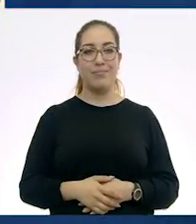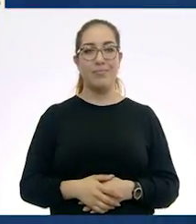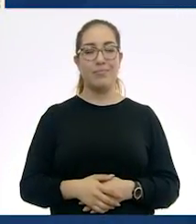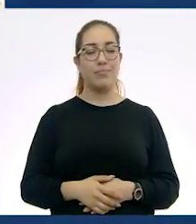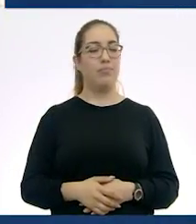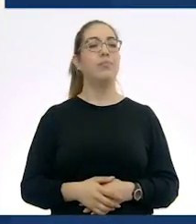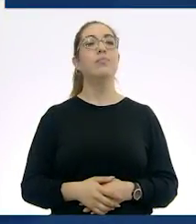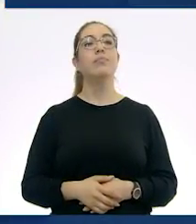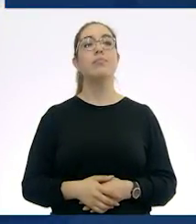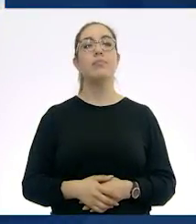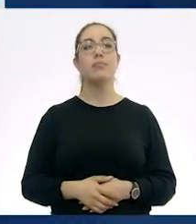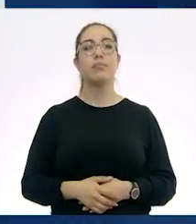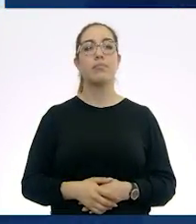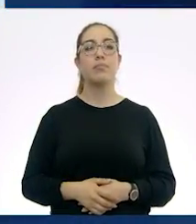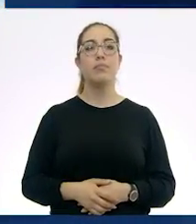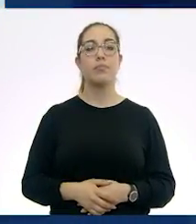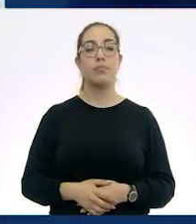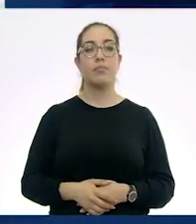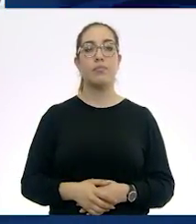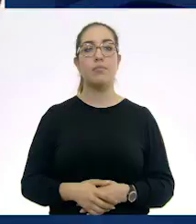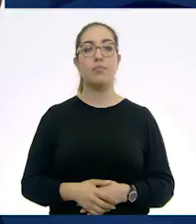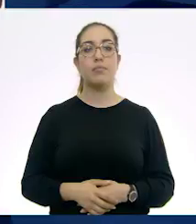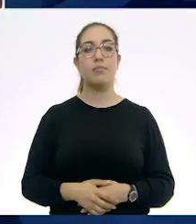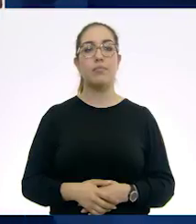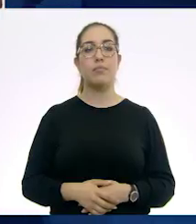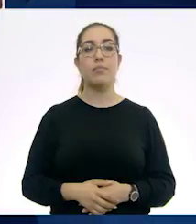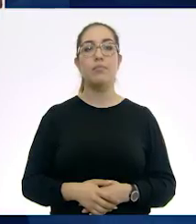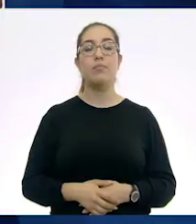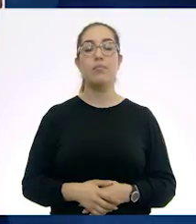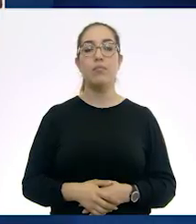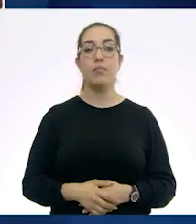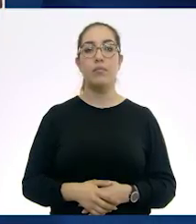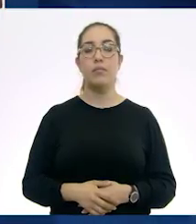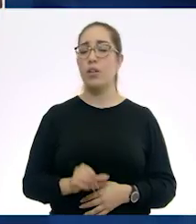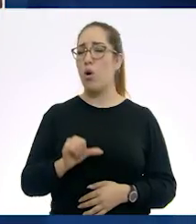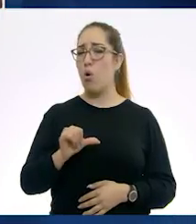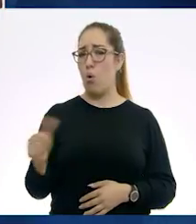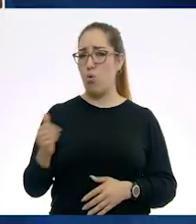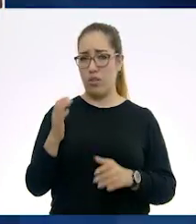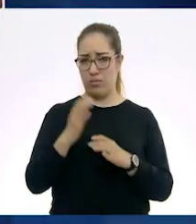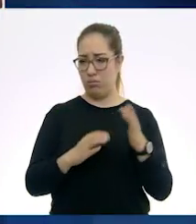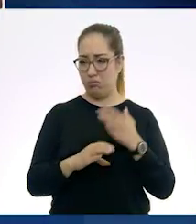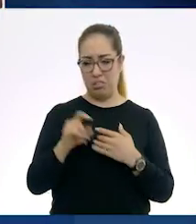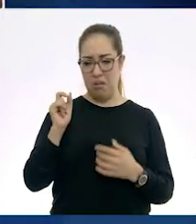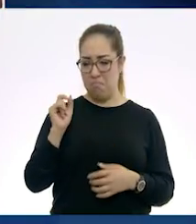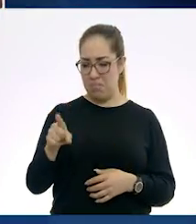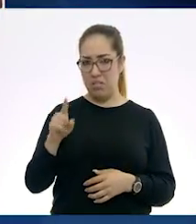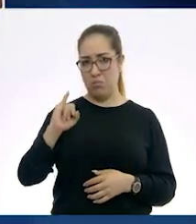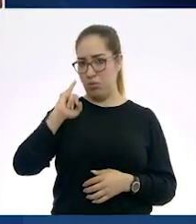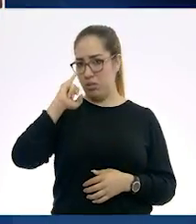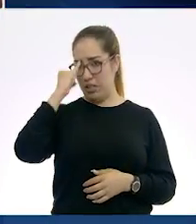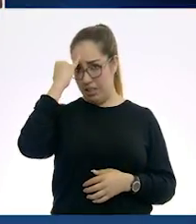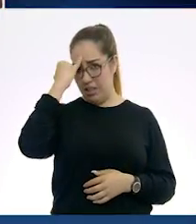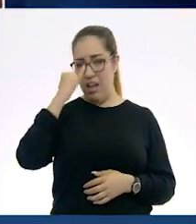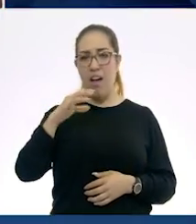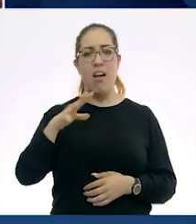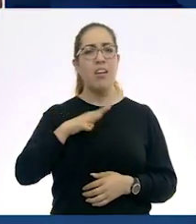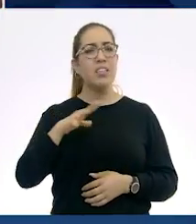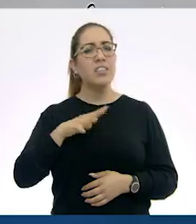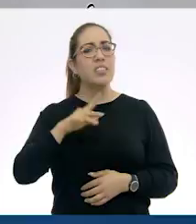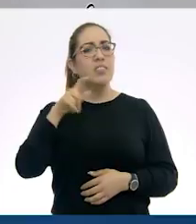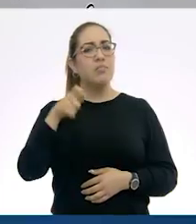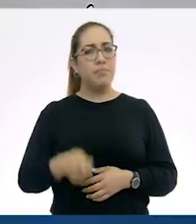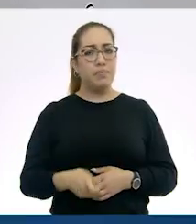También, por ejemplo, algo que desarrollaron en la India fueron procesos para poder